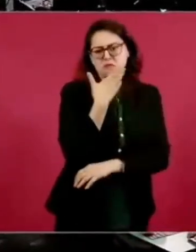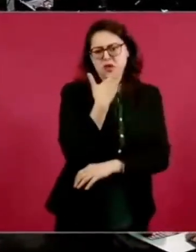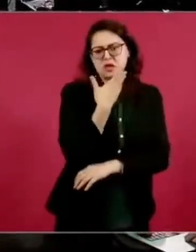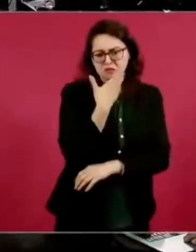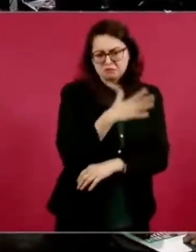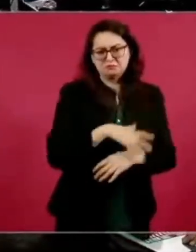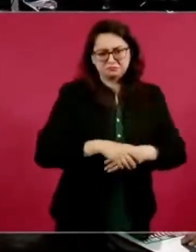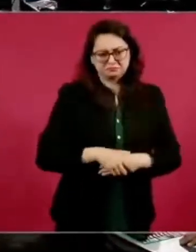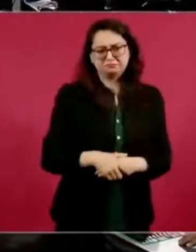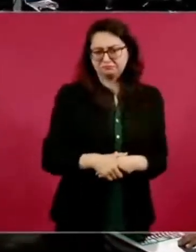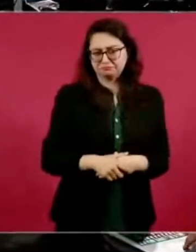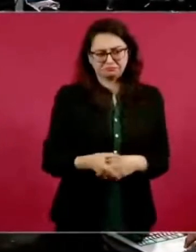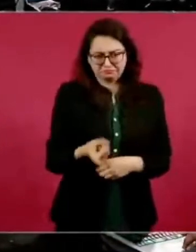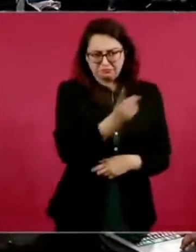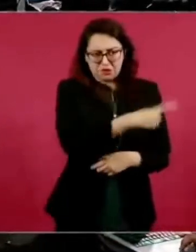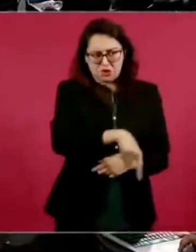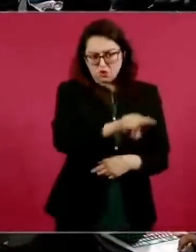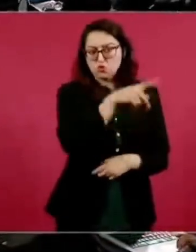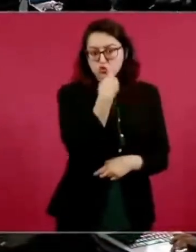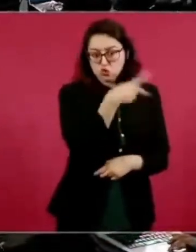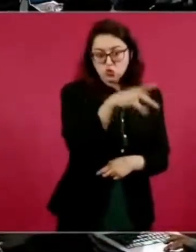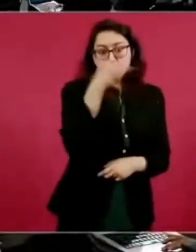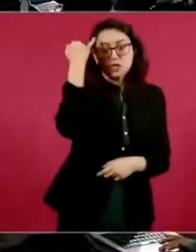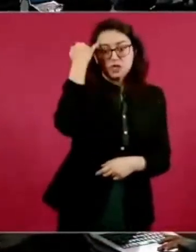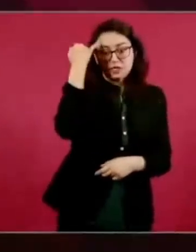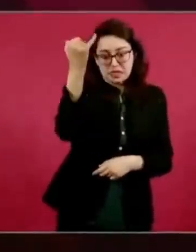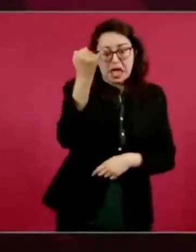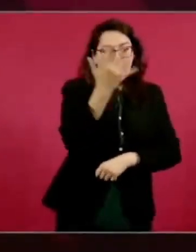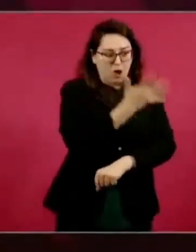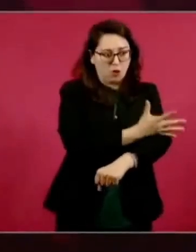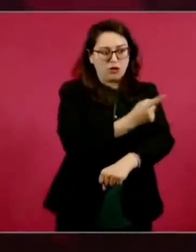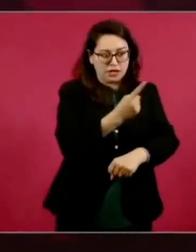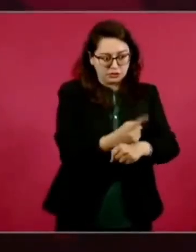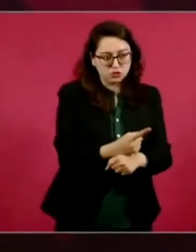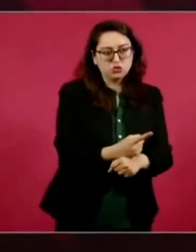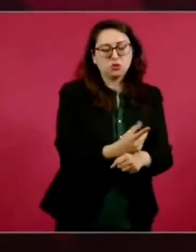se aclaran más las cosas.